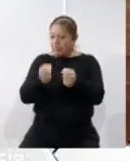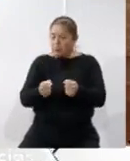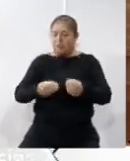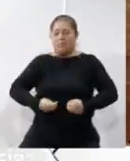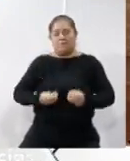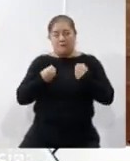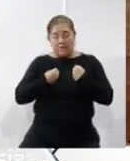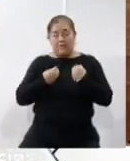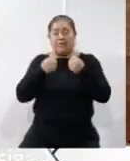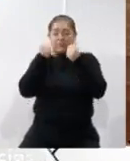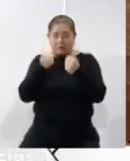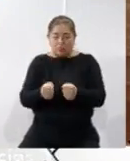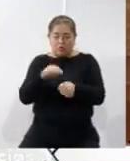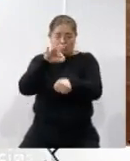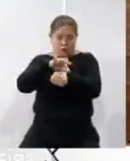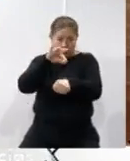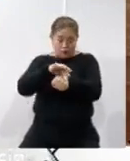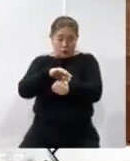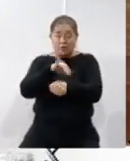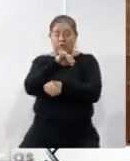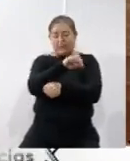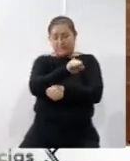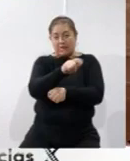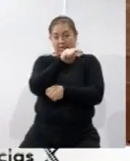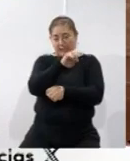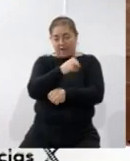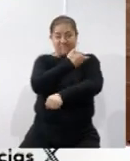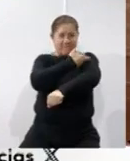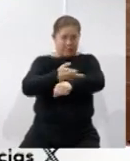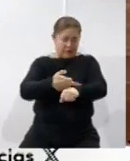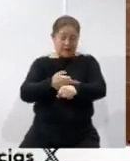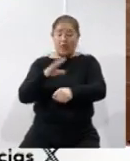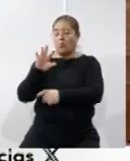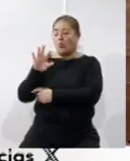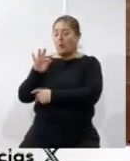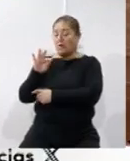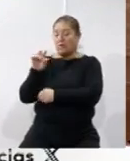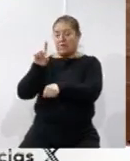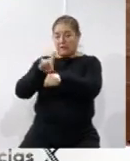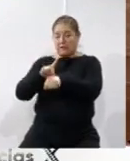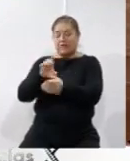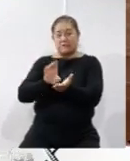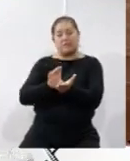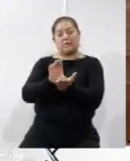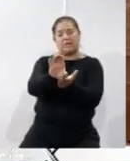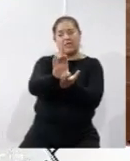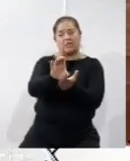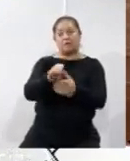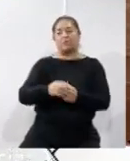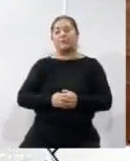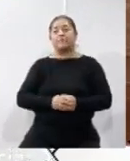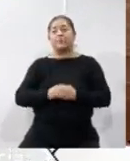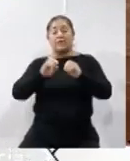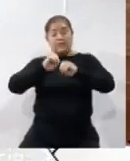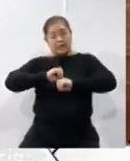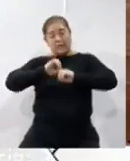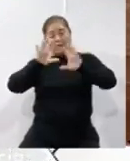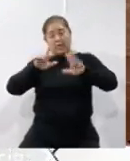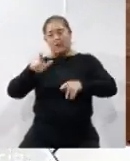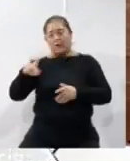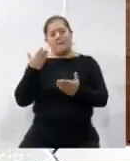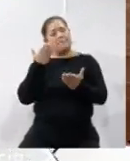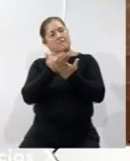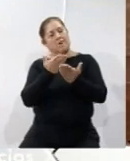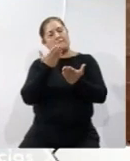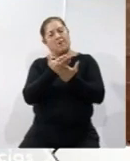seguro de gastos médicos, ISTE para la familia, 40 días de aguinaldo y pues evidentemente por la demanda que tenemos de